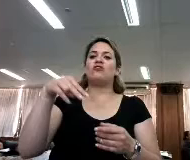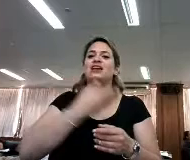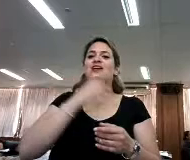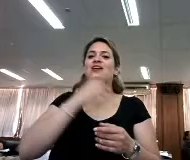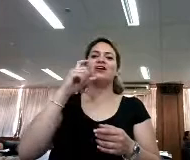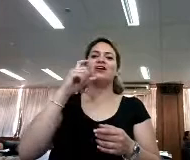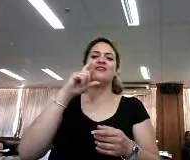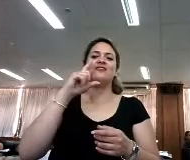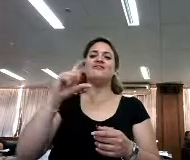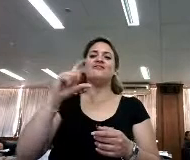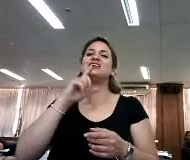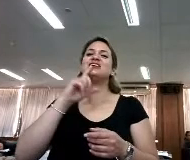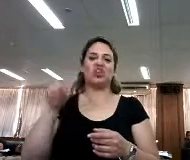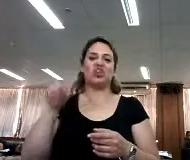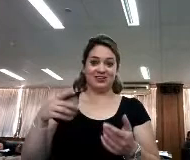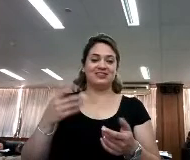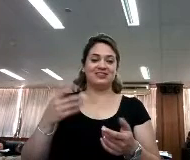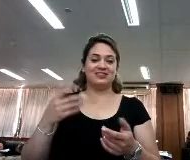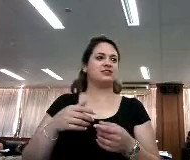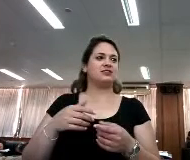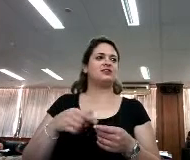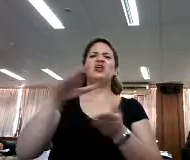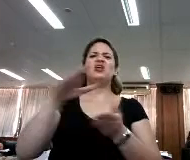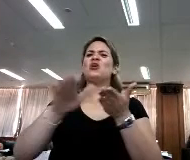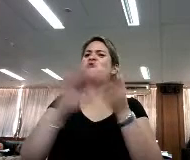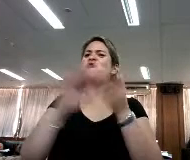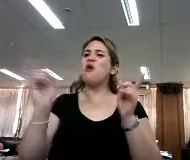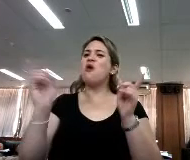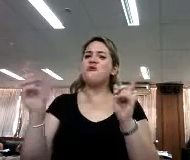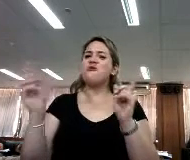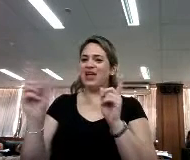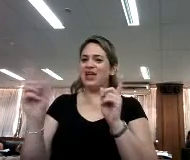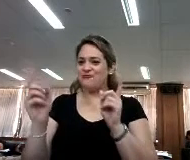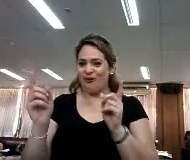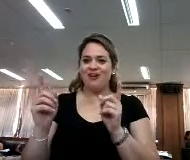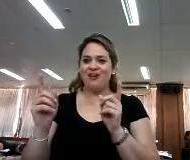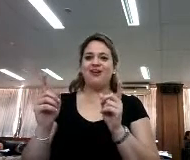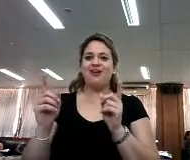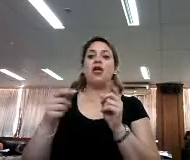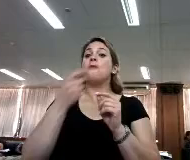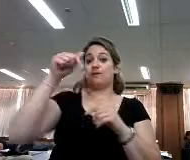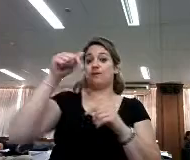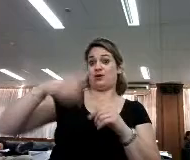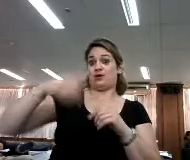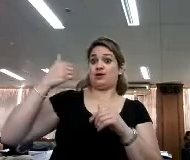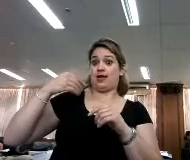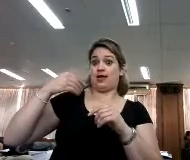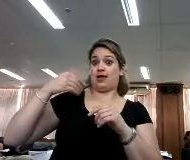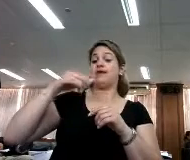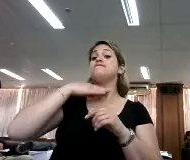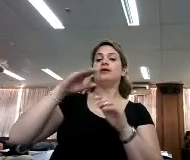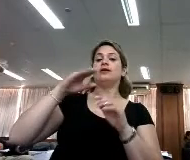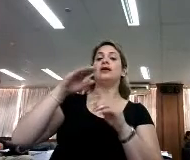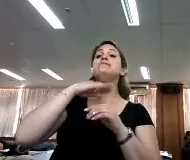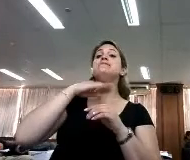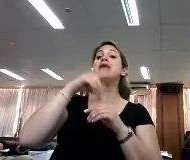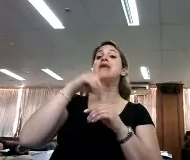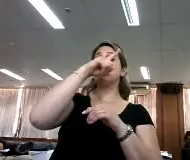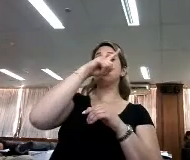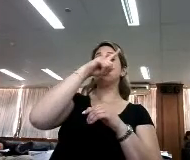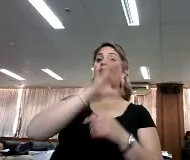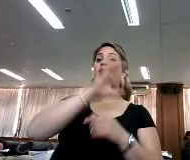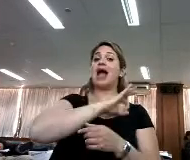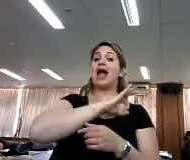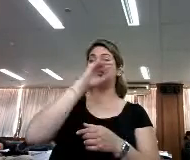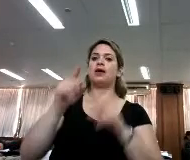Esto, perdón, esto tampoco es nuevo, por ejemplo, en mi país tuvimos 70 años un mismo